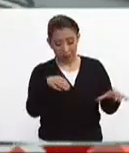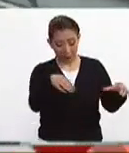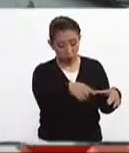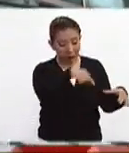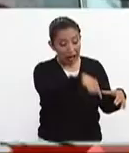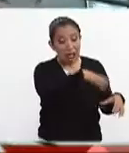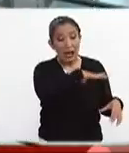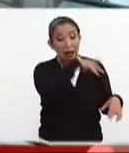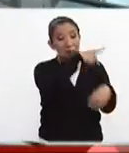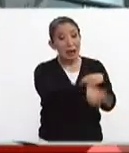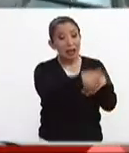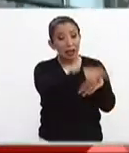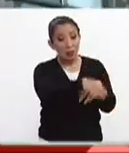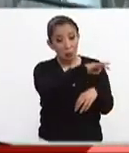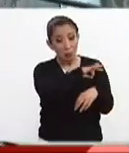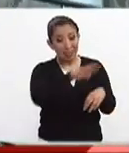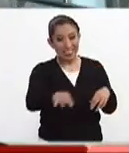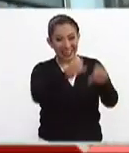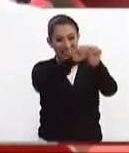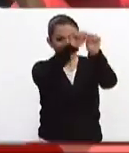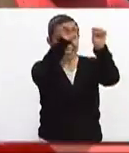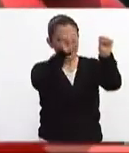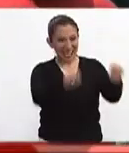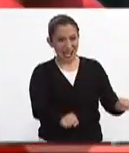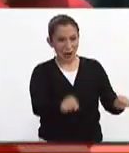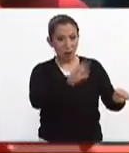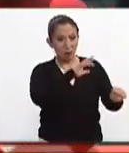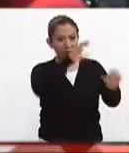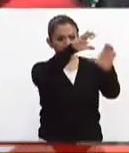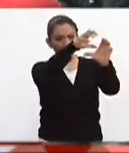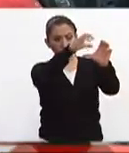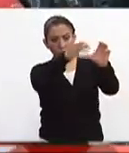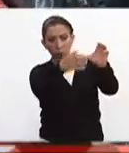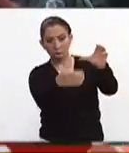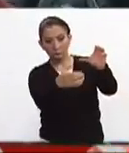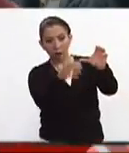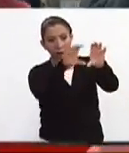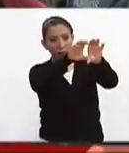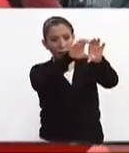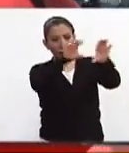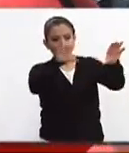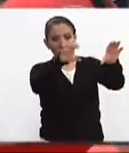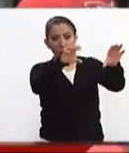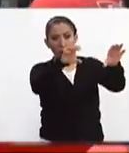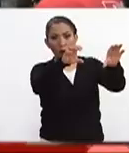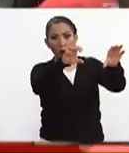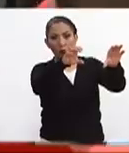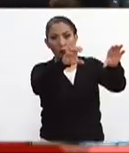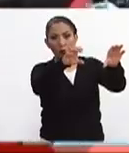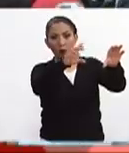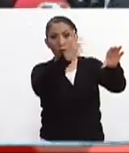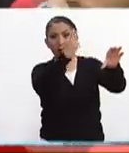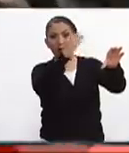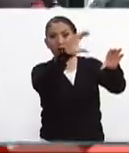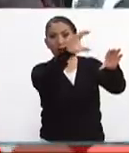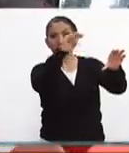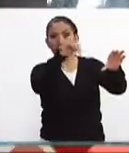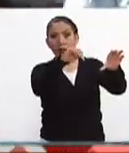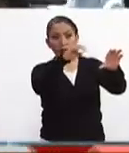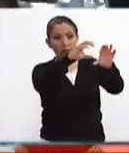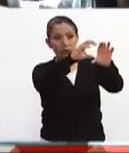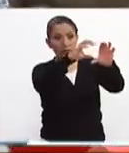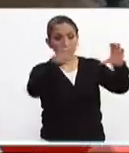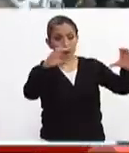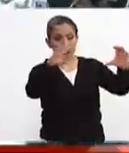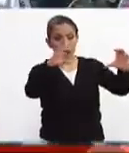del desgarramiento de un cerro que tuvo una apertura de 5 centímetros aproximadamente de ancho con 1